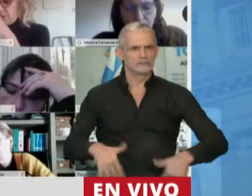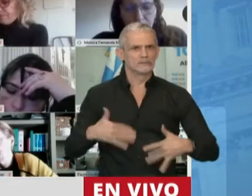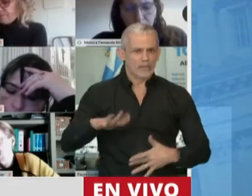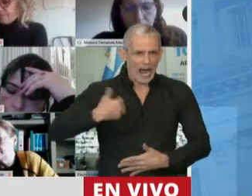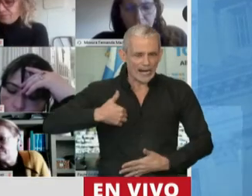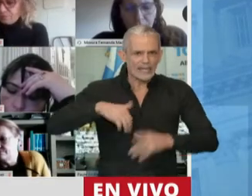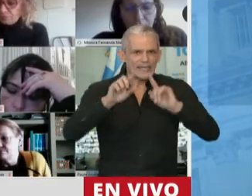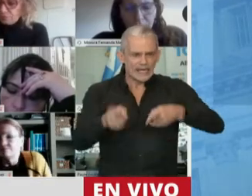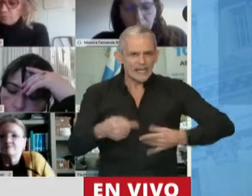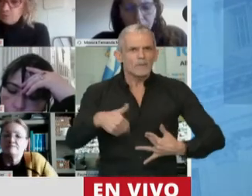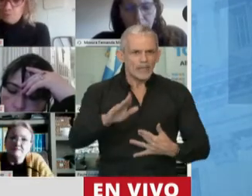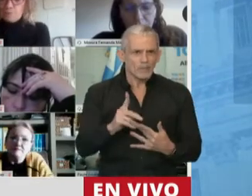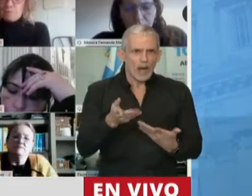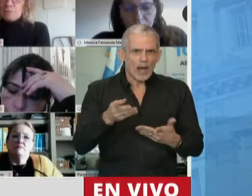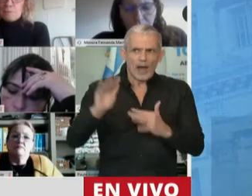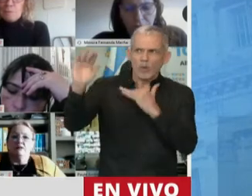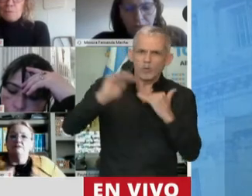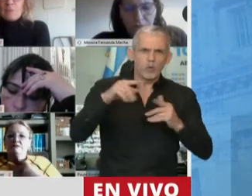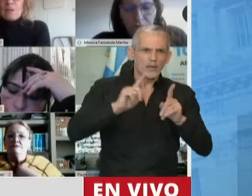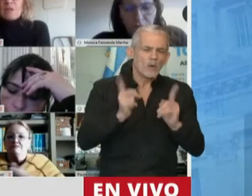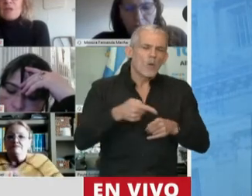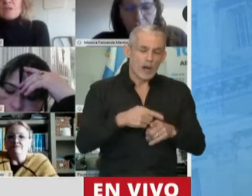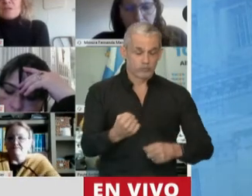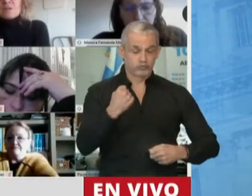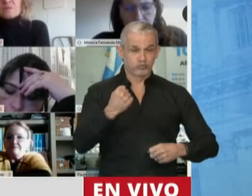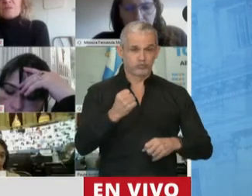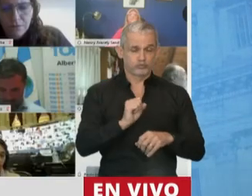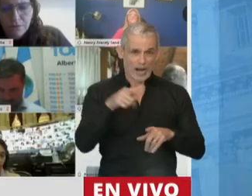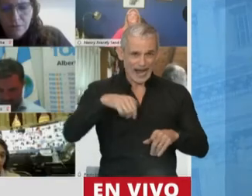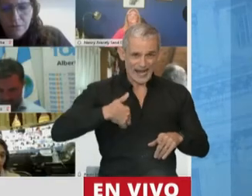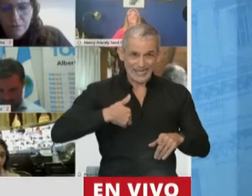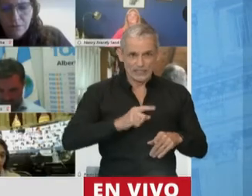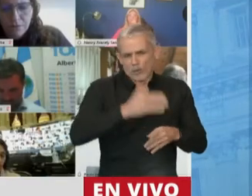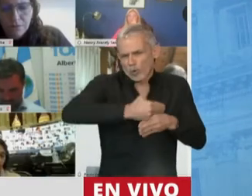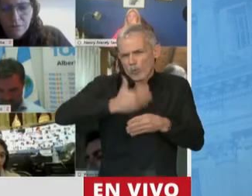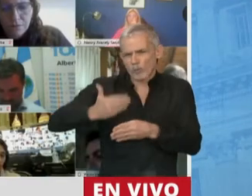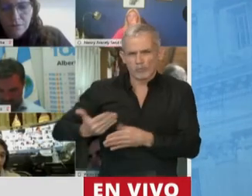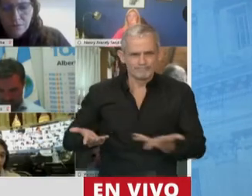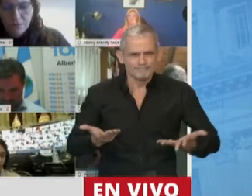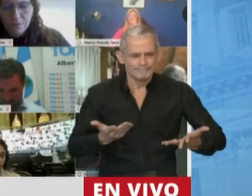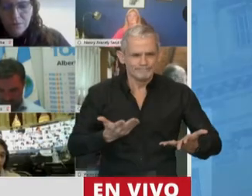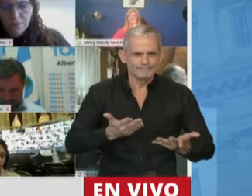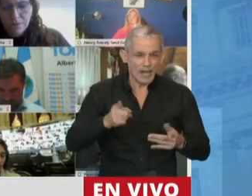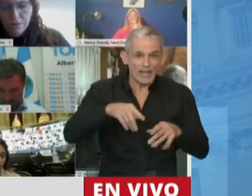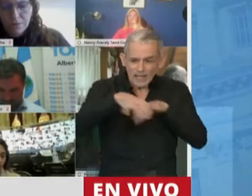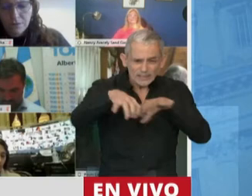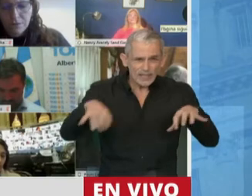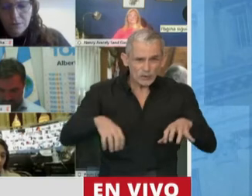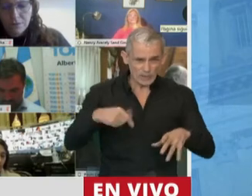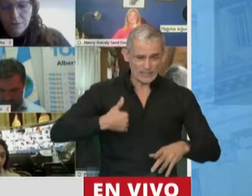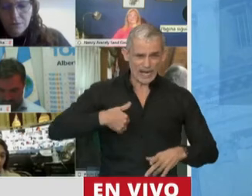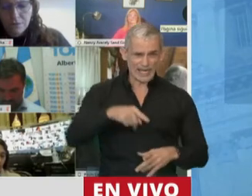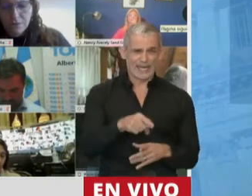Argentina también va a recibir esto de forma muy dura y la está recibiendo. Hay sectores en la Argentina que hoy